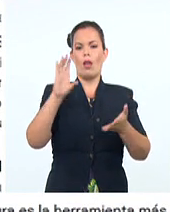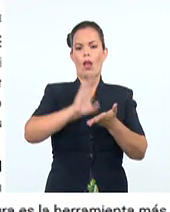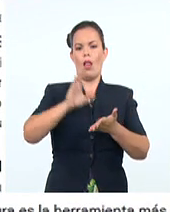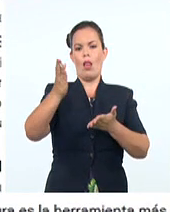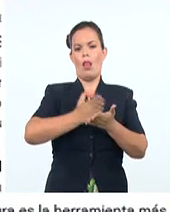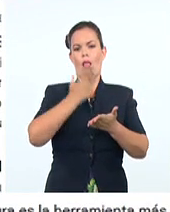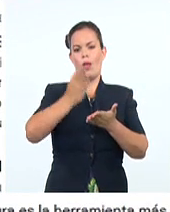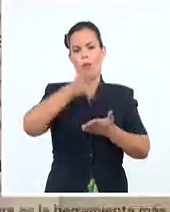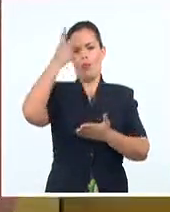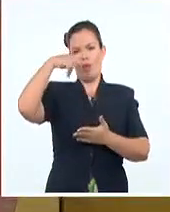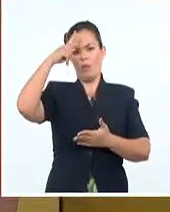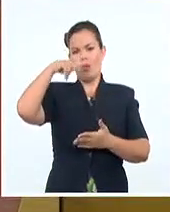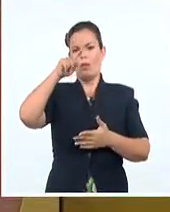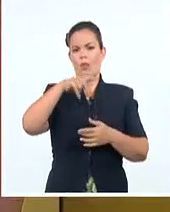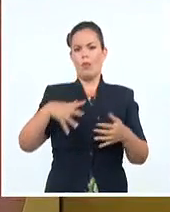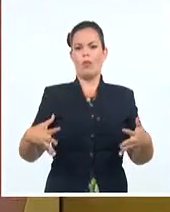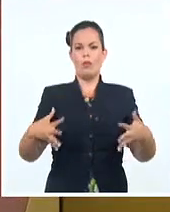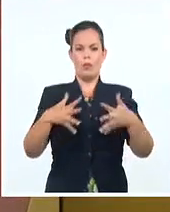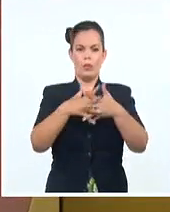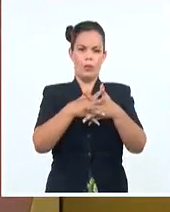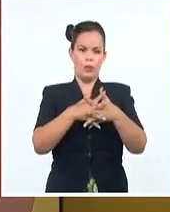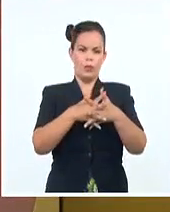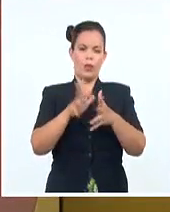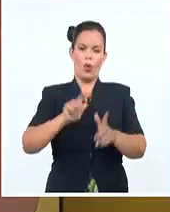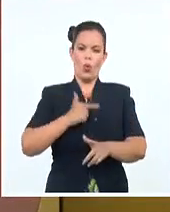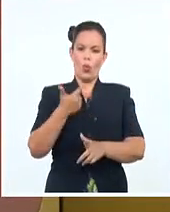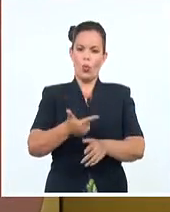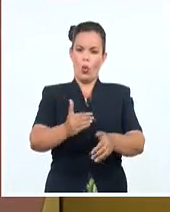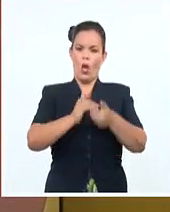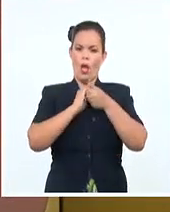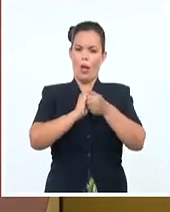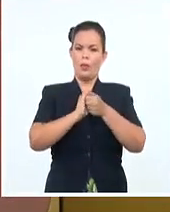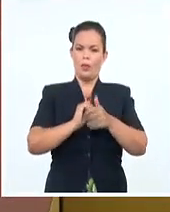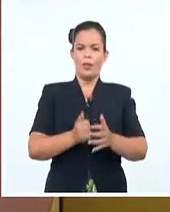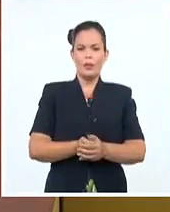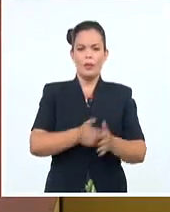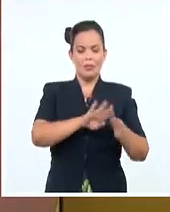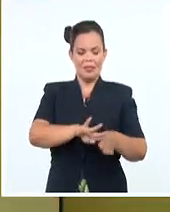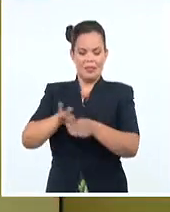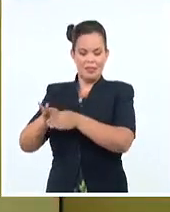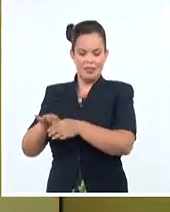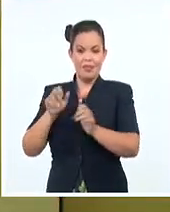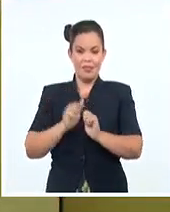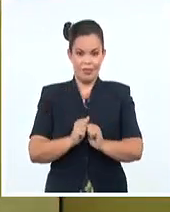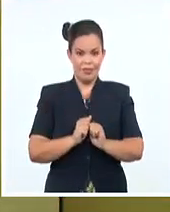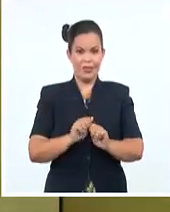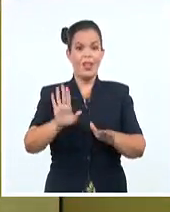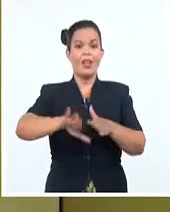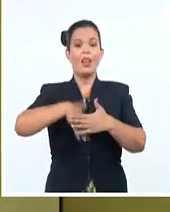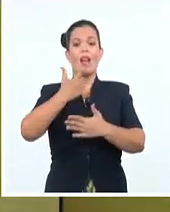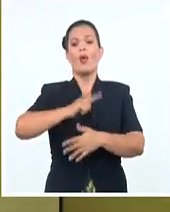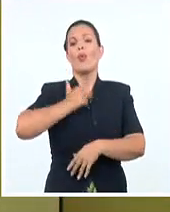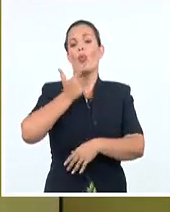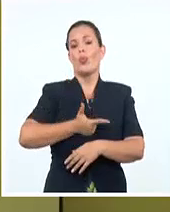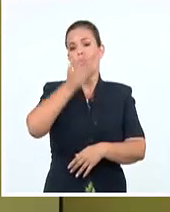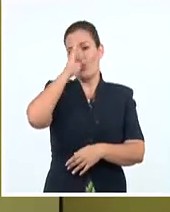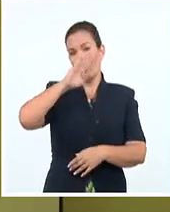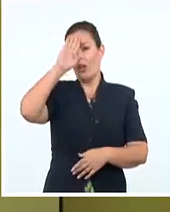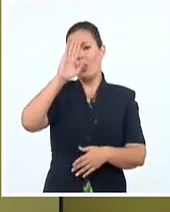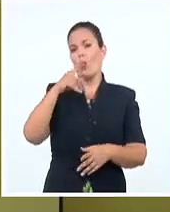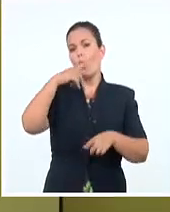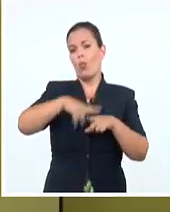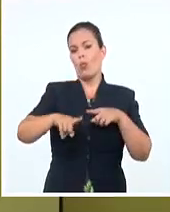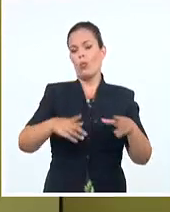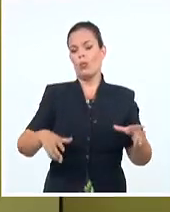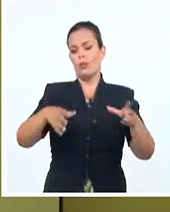amistad a toda prueba. Seguimos con otros temas, como parte de los festejos por el Día de la Cultura Cubana, varios artistas